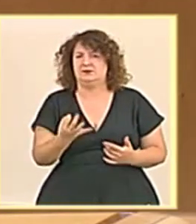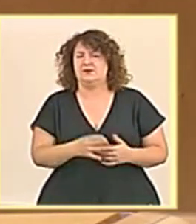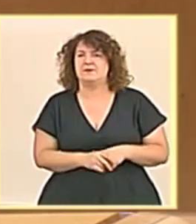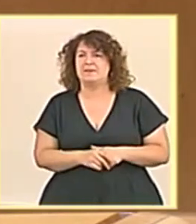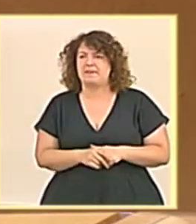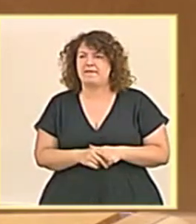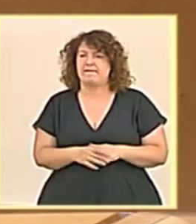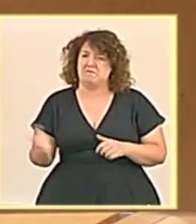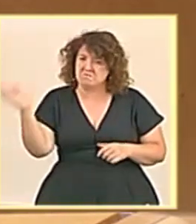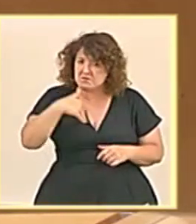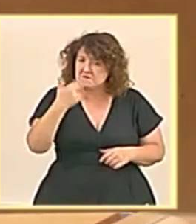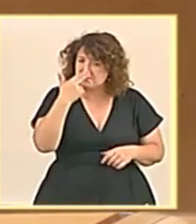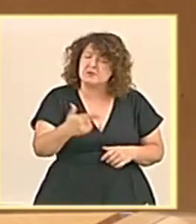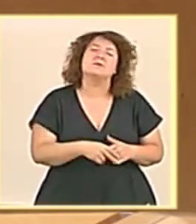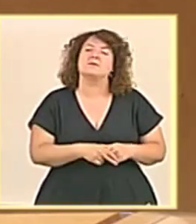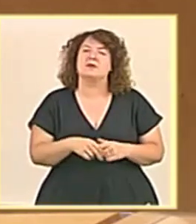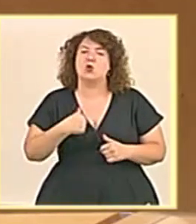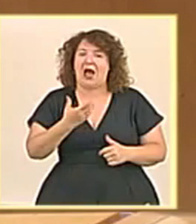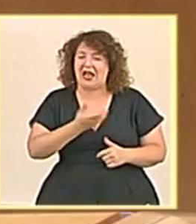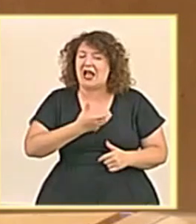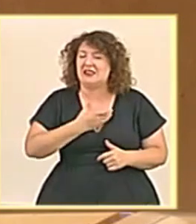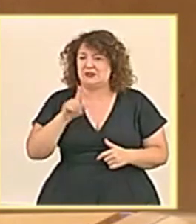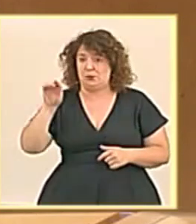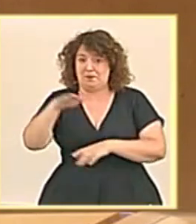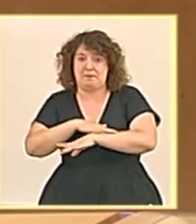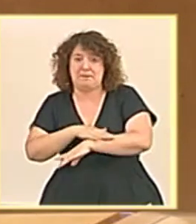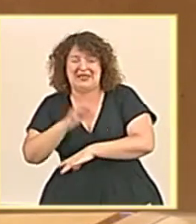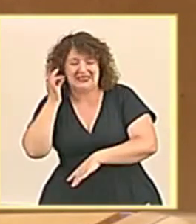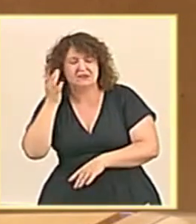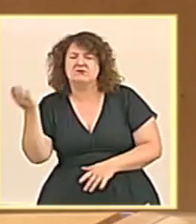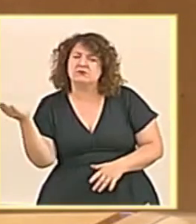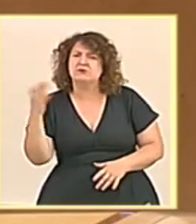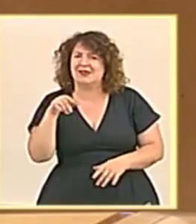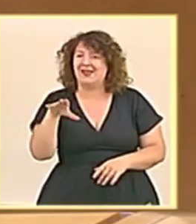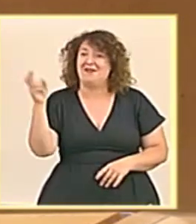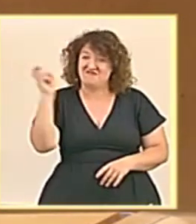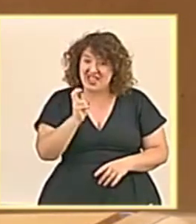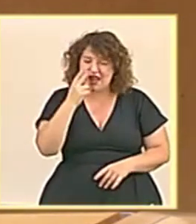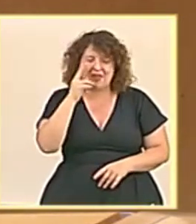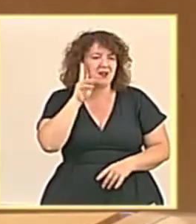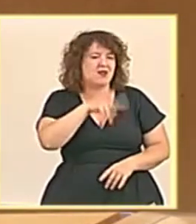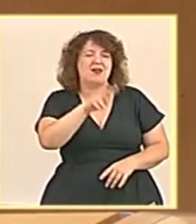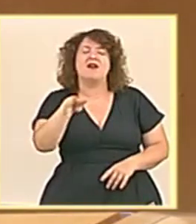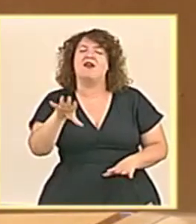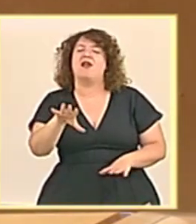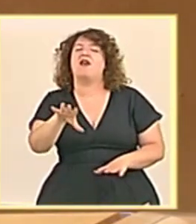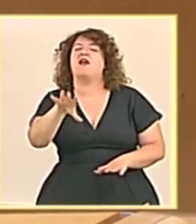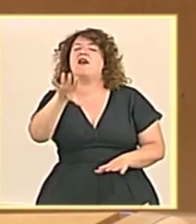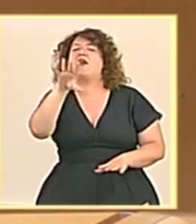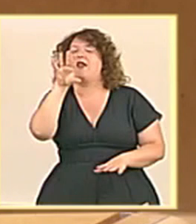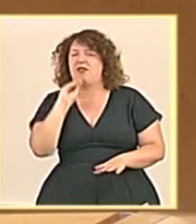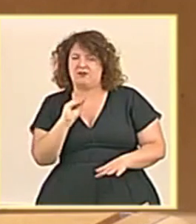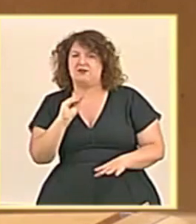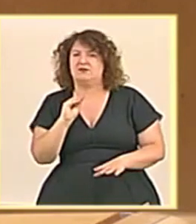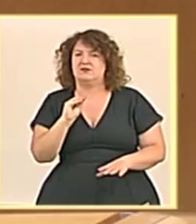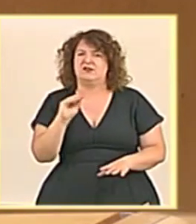Como alcaldesa y como ministra. Le aseguro que entonces entenderá la preocupación que tiene ahora mismo del sector, porque no se puede